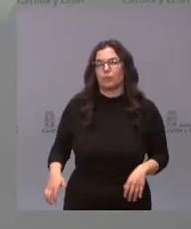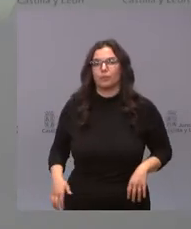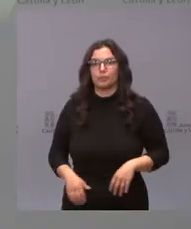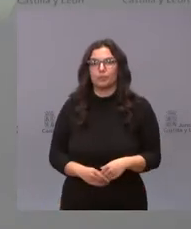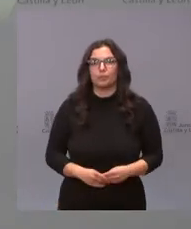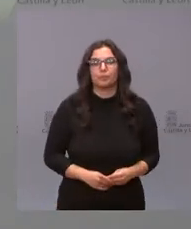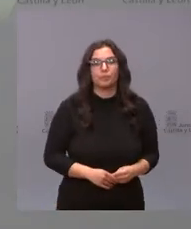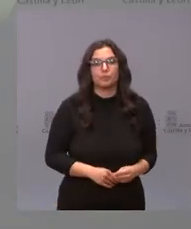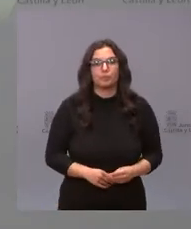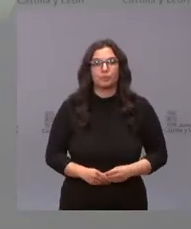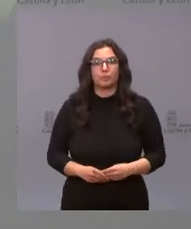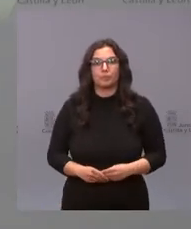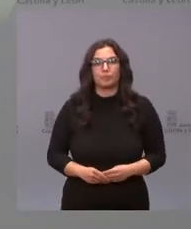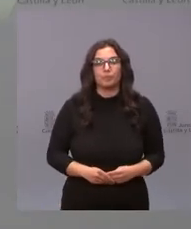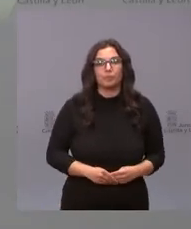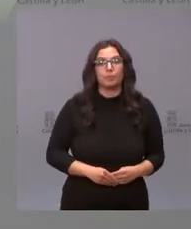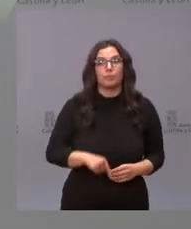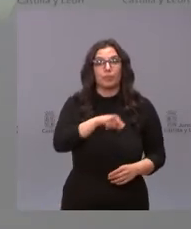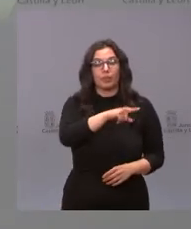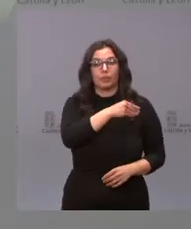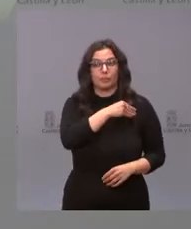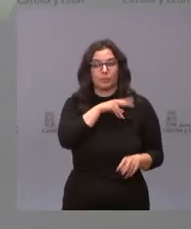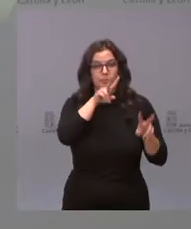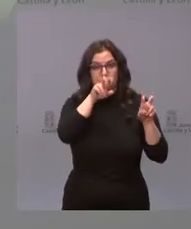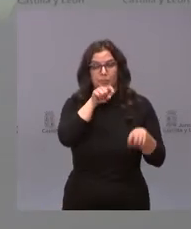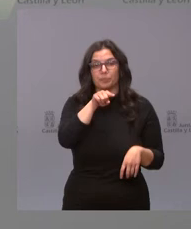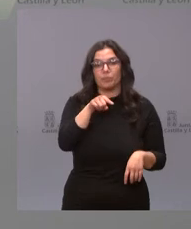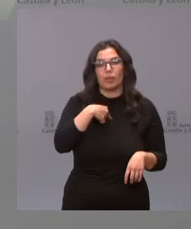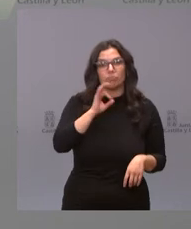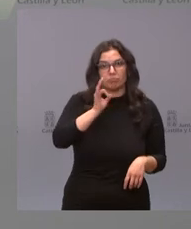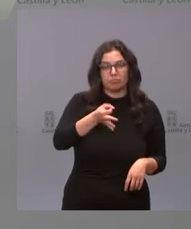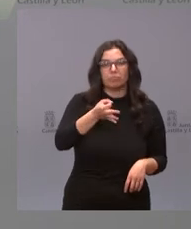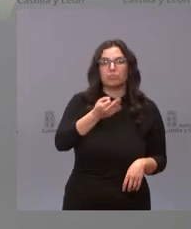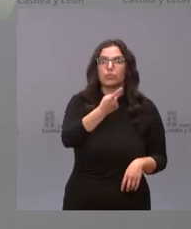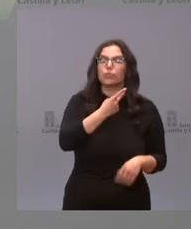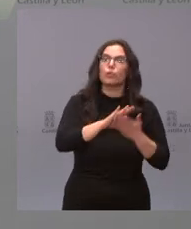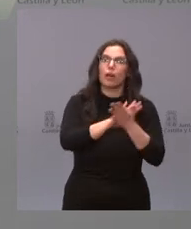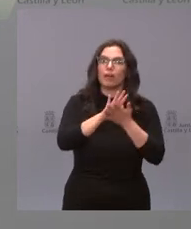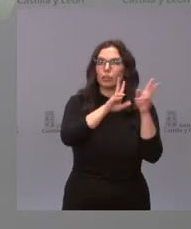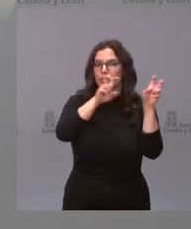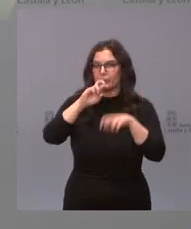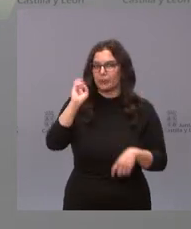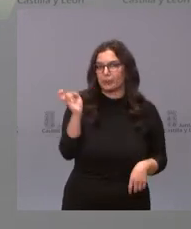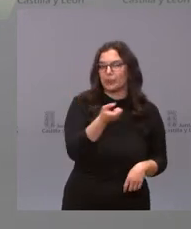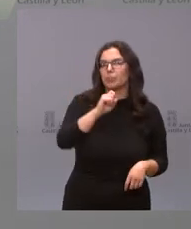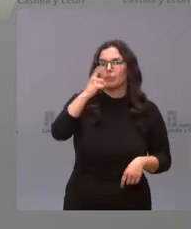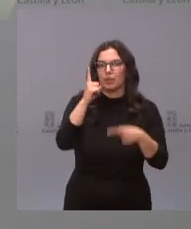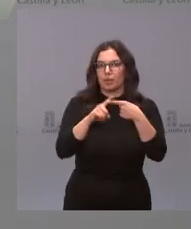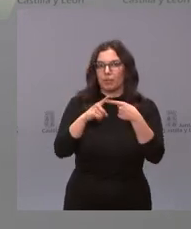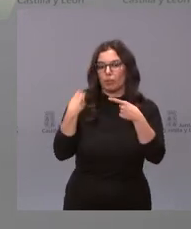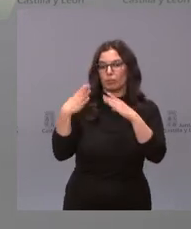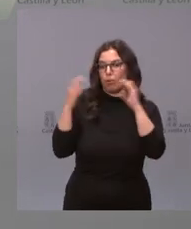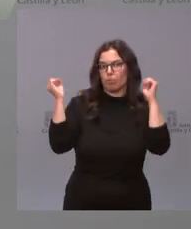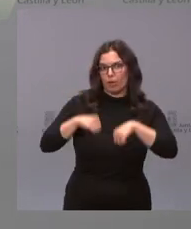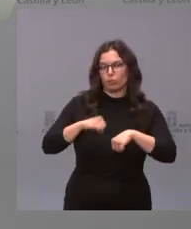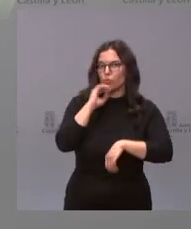yo respecto a esta última cuestión efectivamente hemos estado hablando de diversas cuestiones la primera de ellas el cumplimiento del pacto